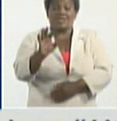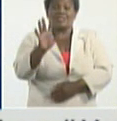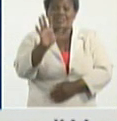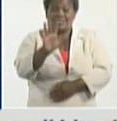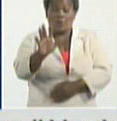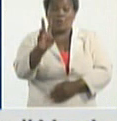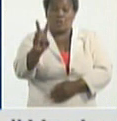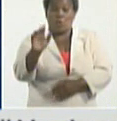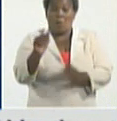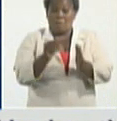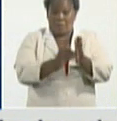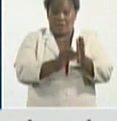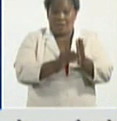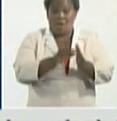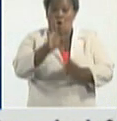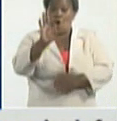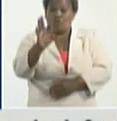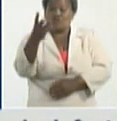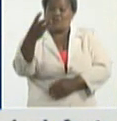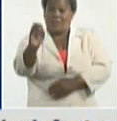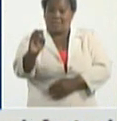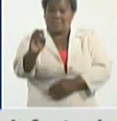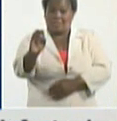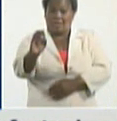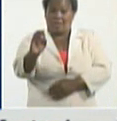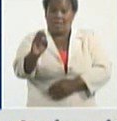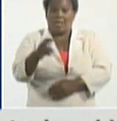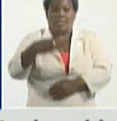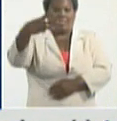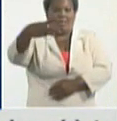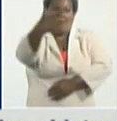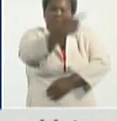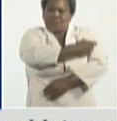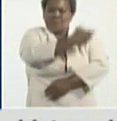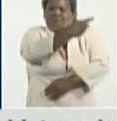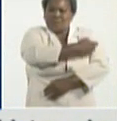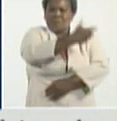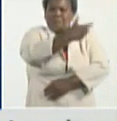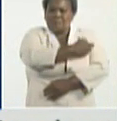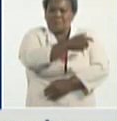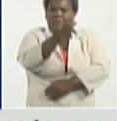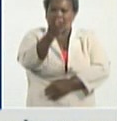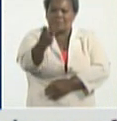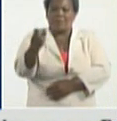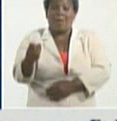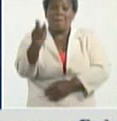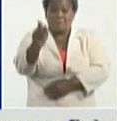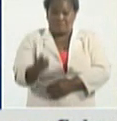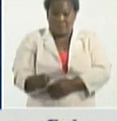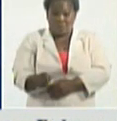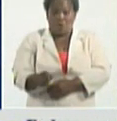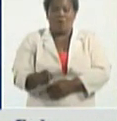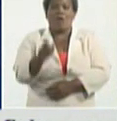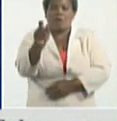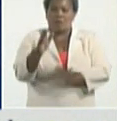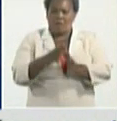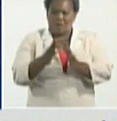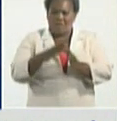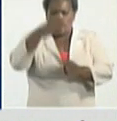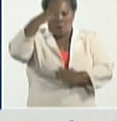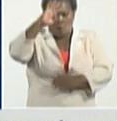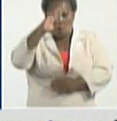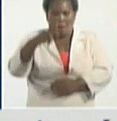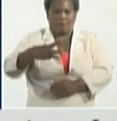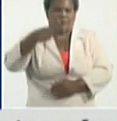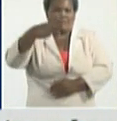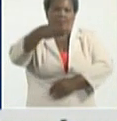ochocientos treinta personas habitantes de nuestro país han recibido las